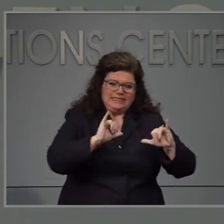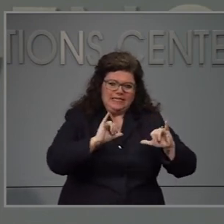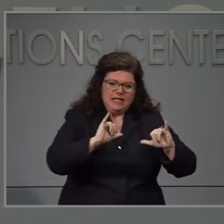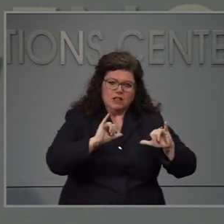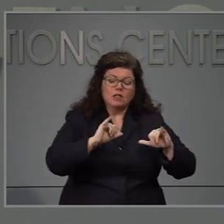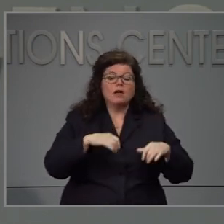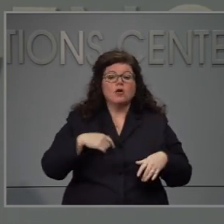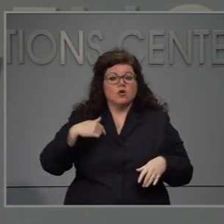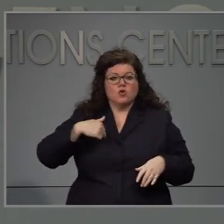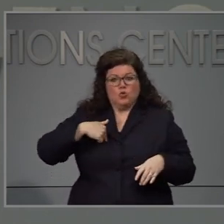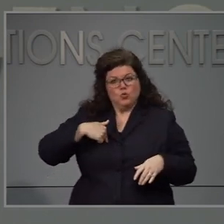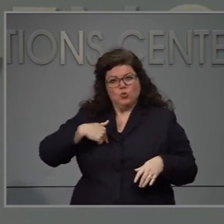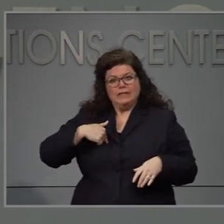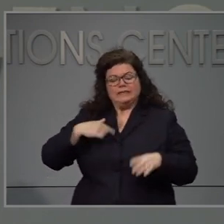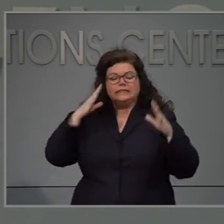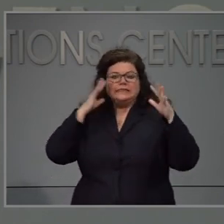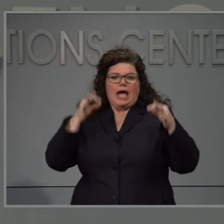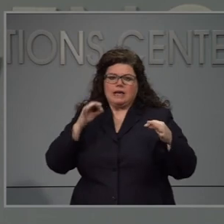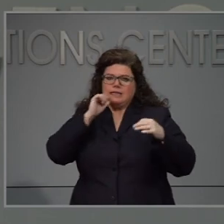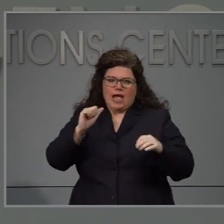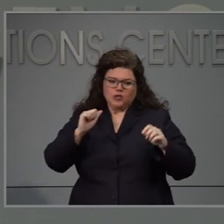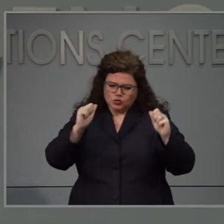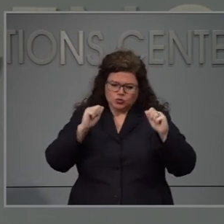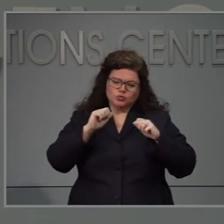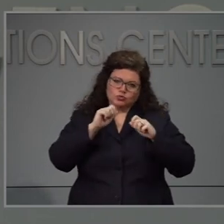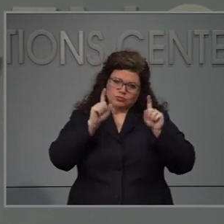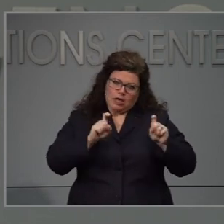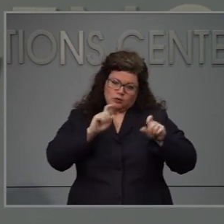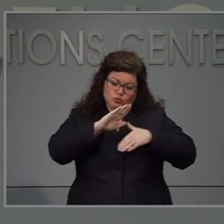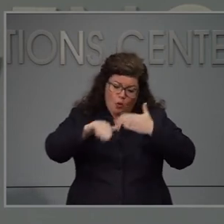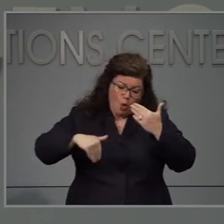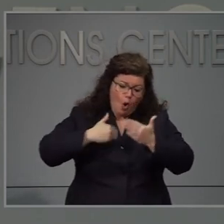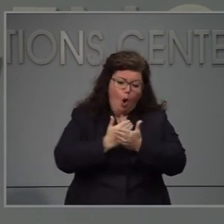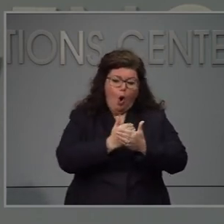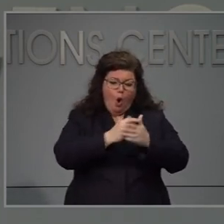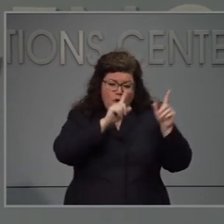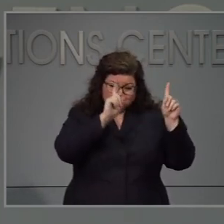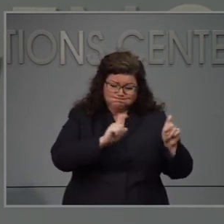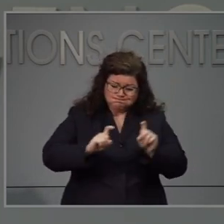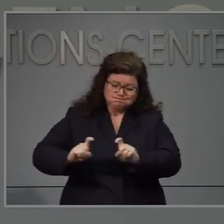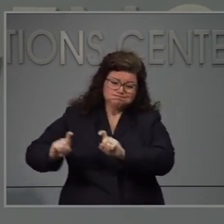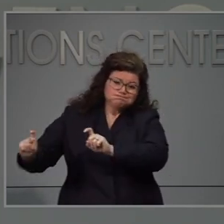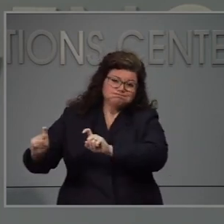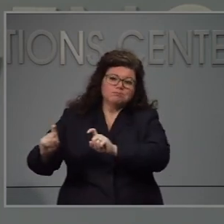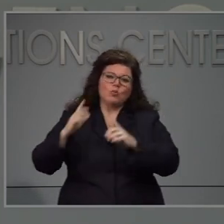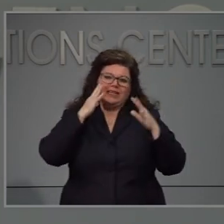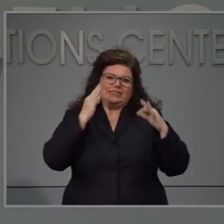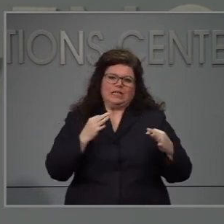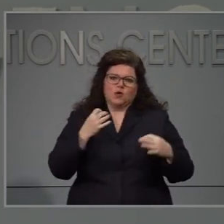decidimos no hace pruebas masivas en esas instalaciones en este momento este momento